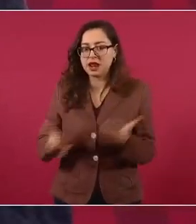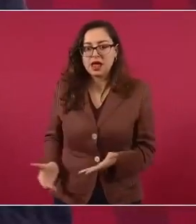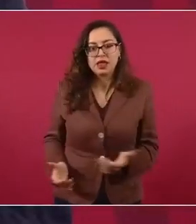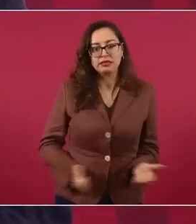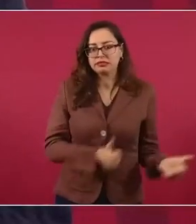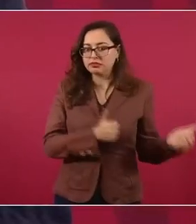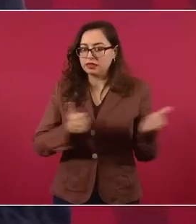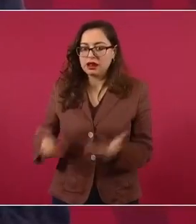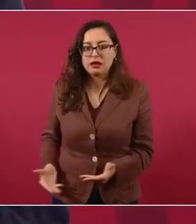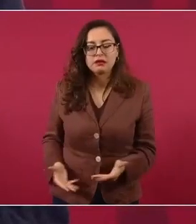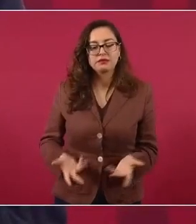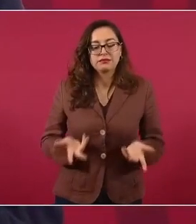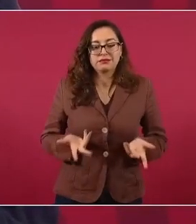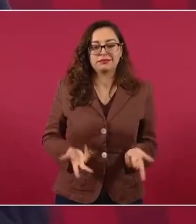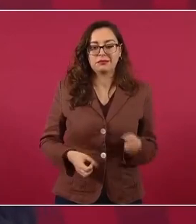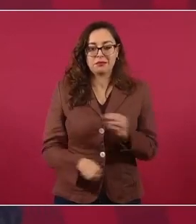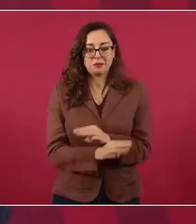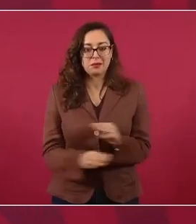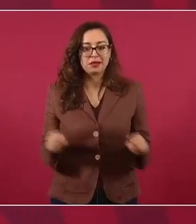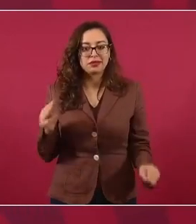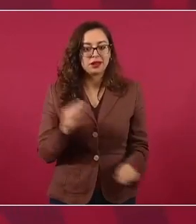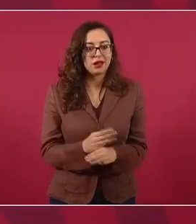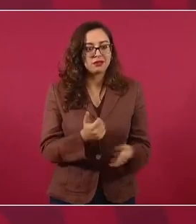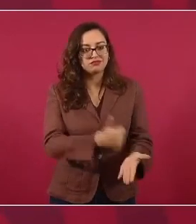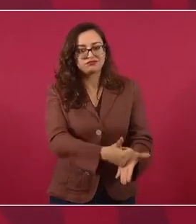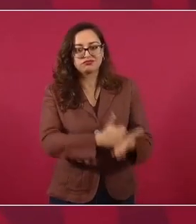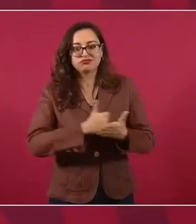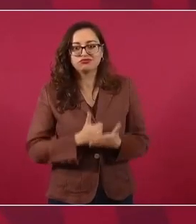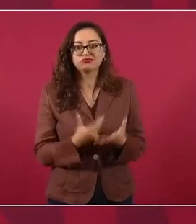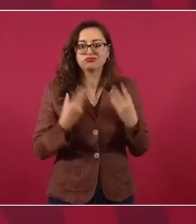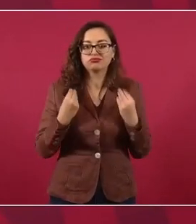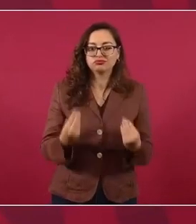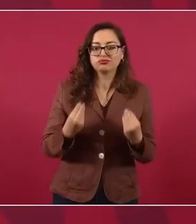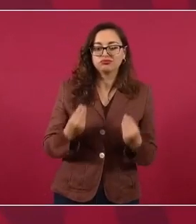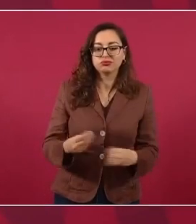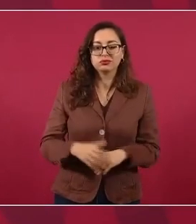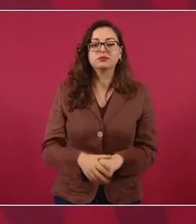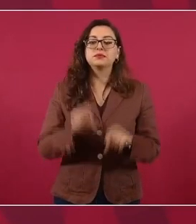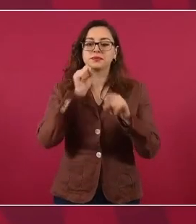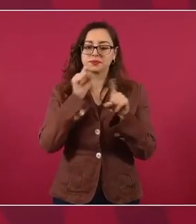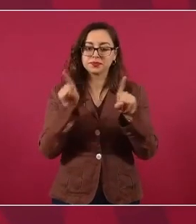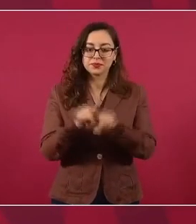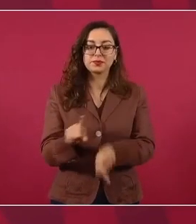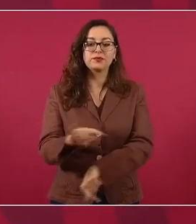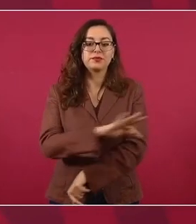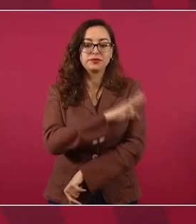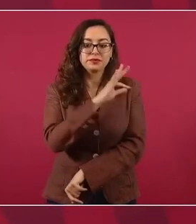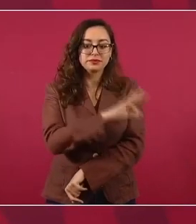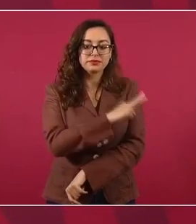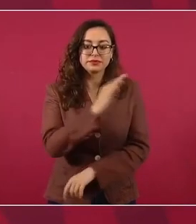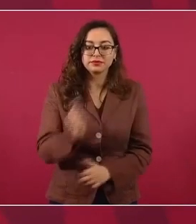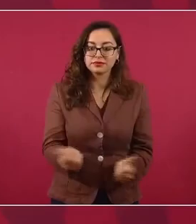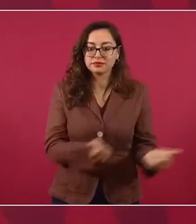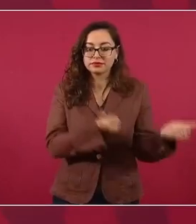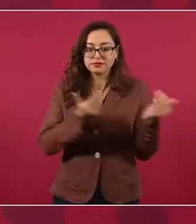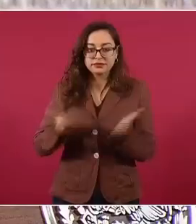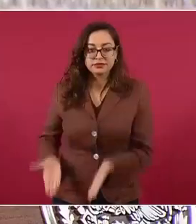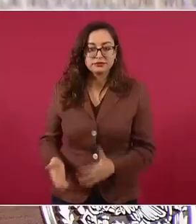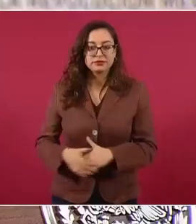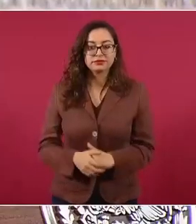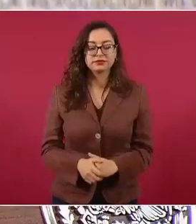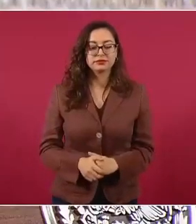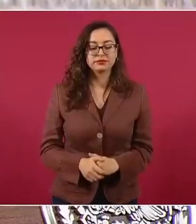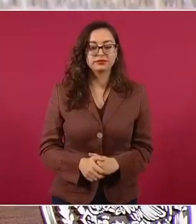nos apoyaron con vacunas. En el caso